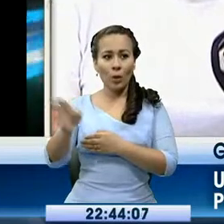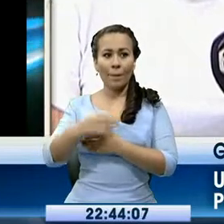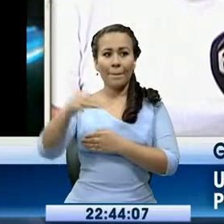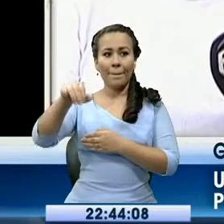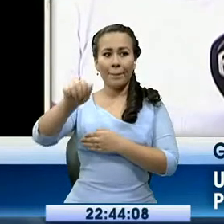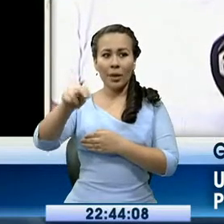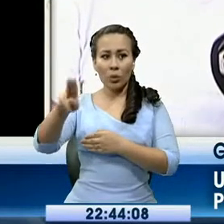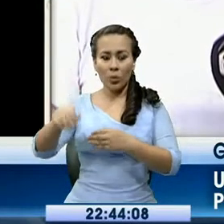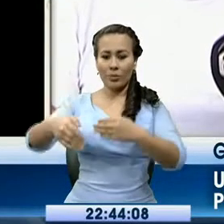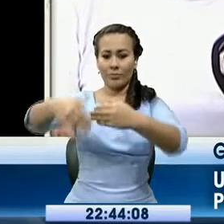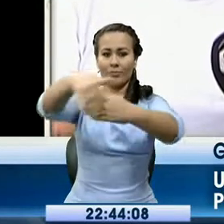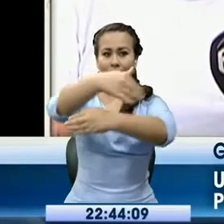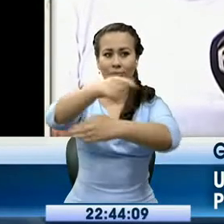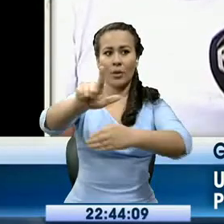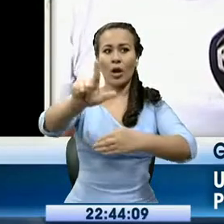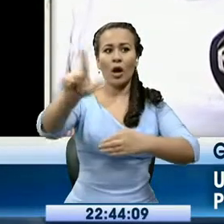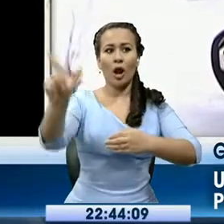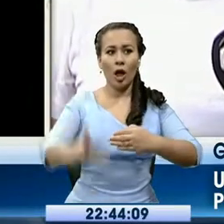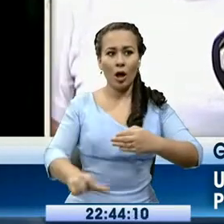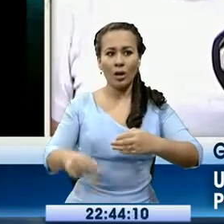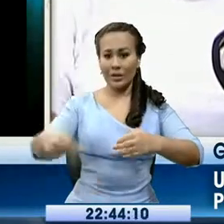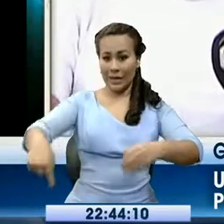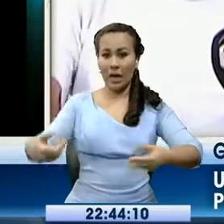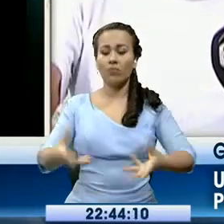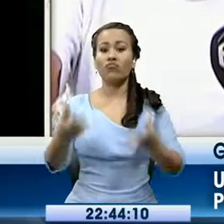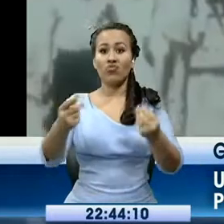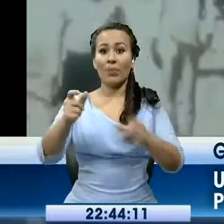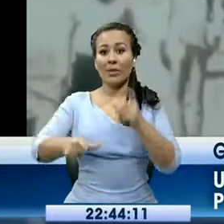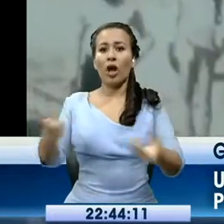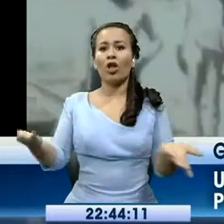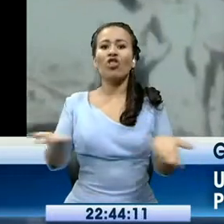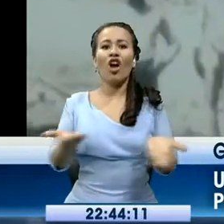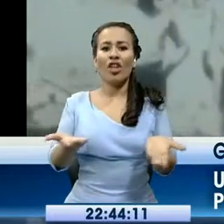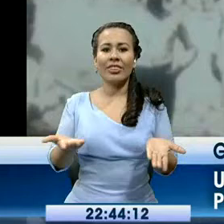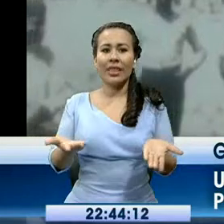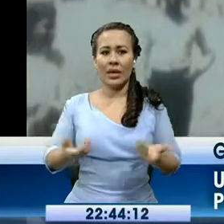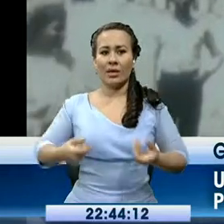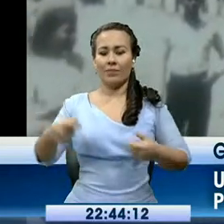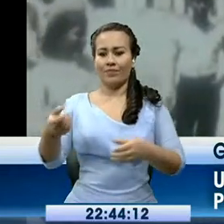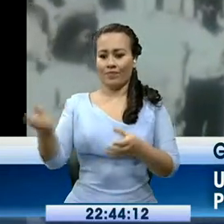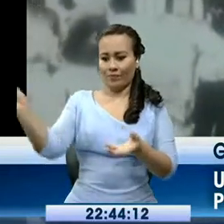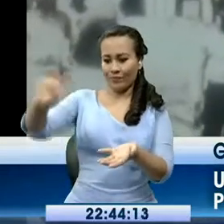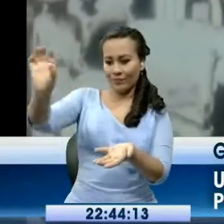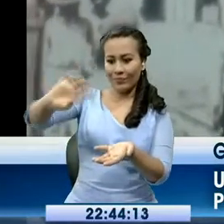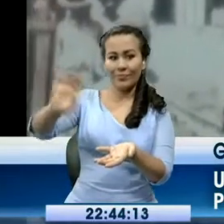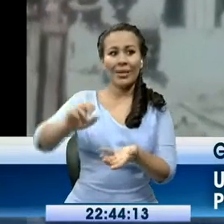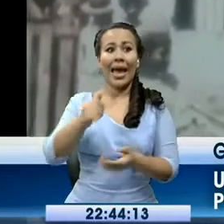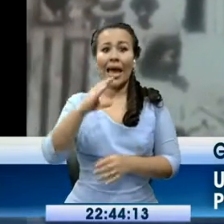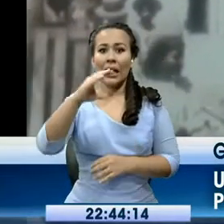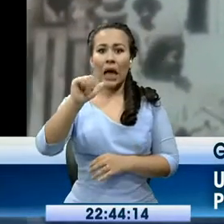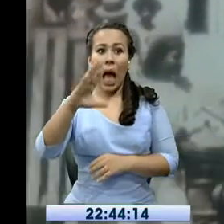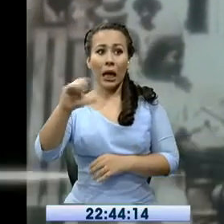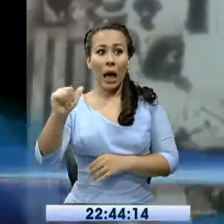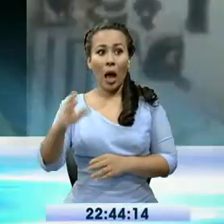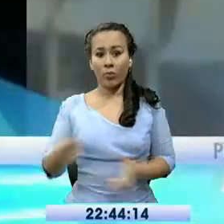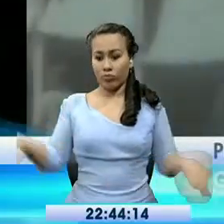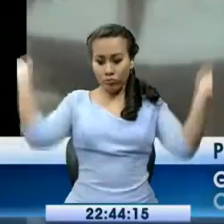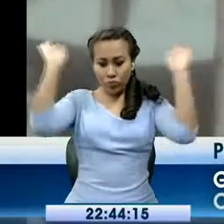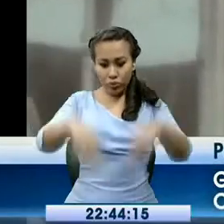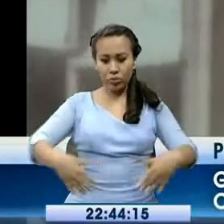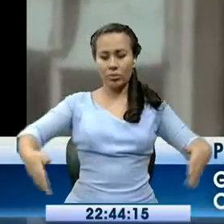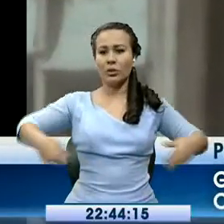ocupaba la calle? Solo en cacao. Todo este sector era cacao. Esa actividad comercial se extendió luego al boulevard, donde grandes